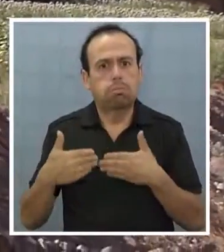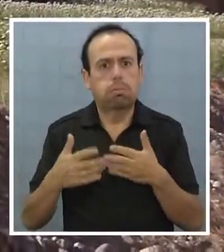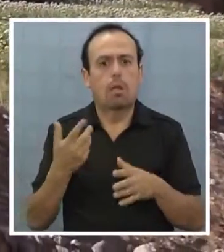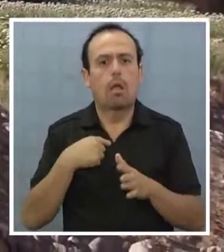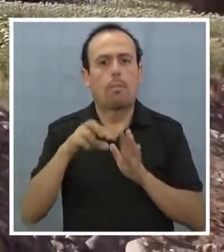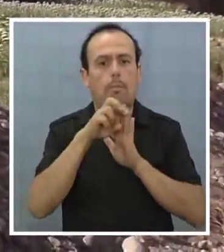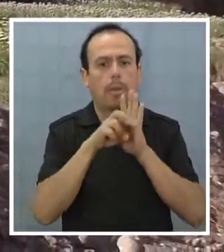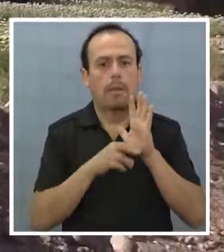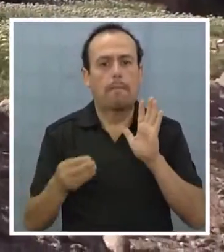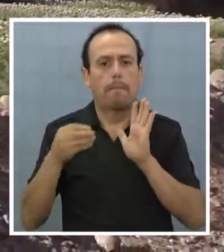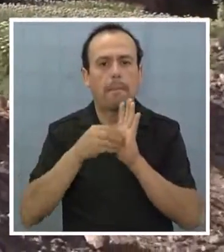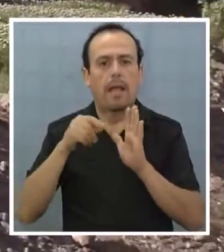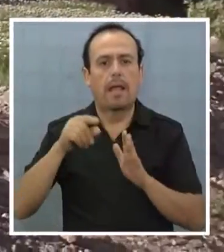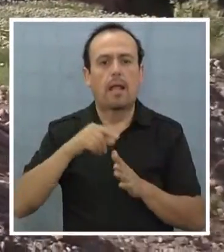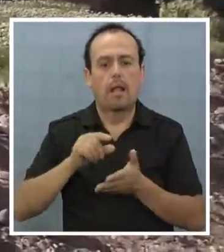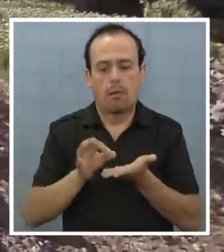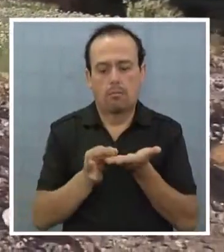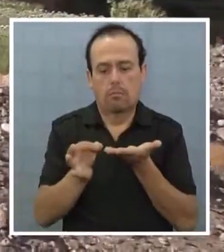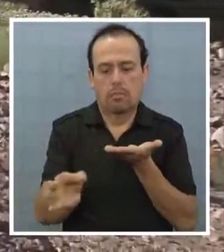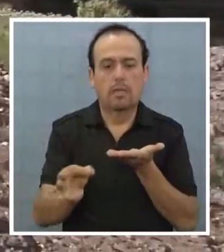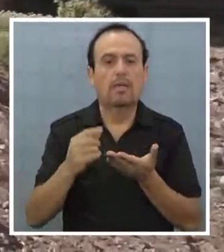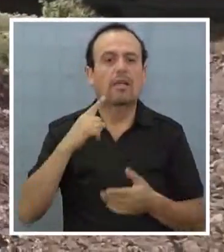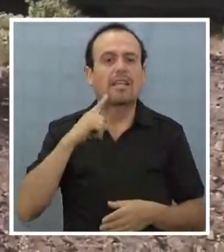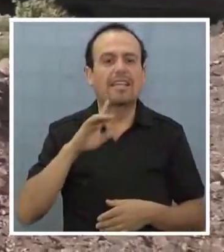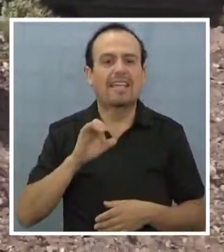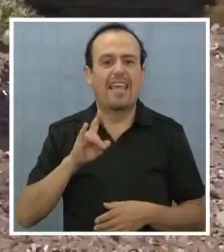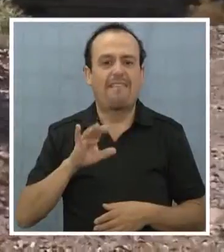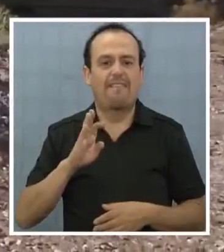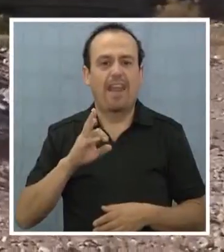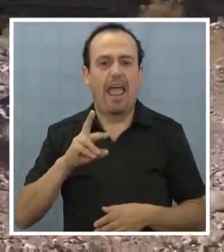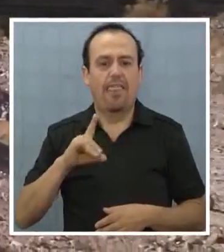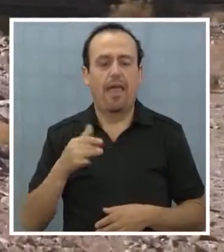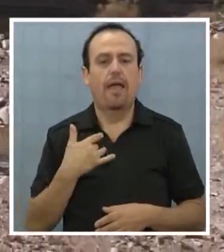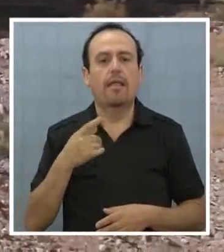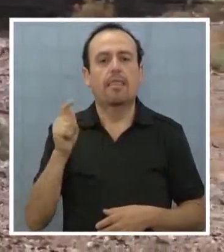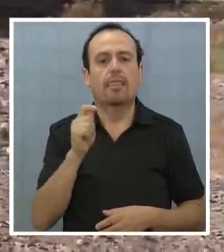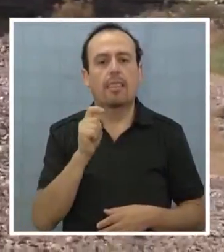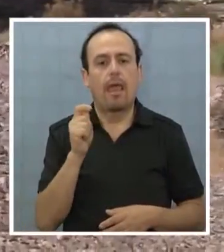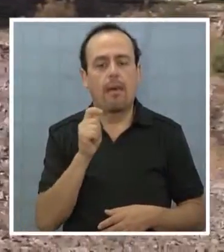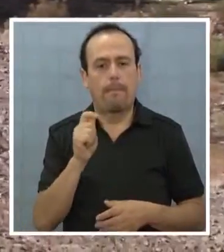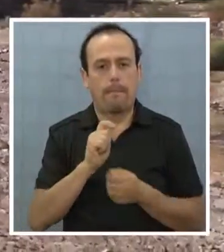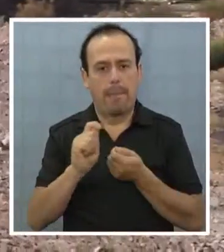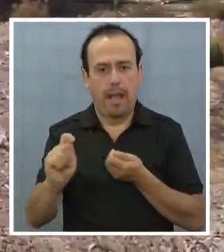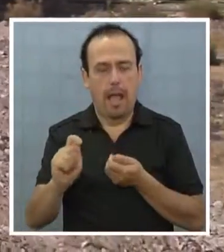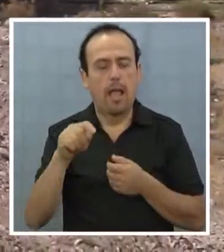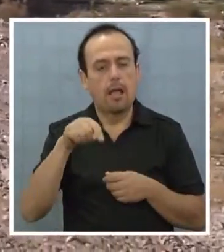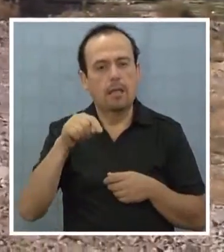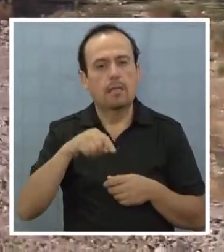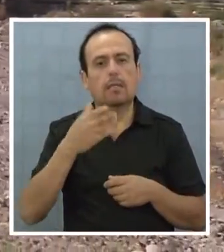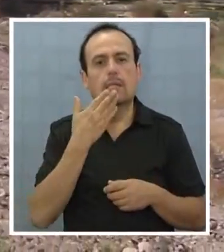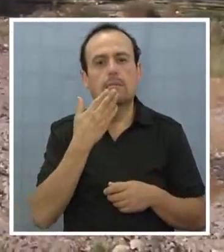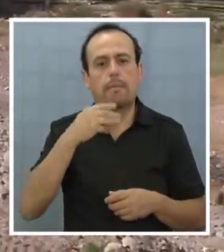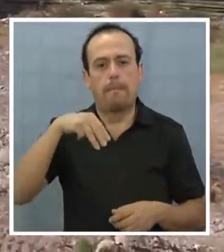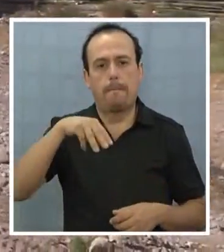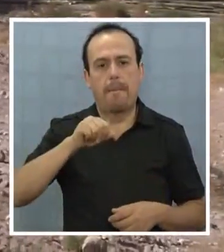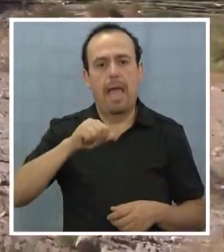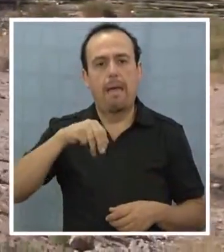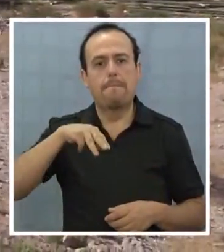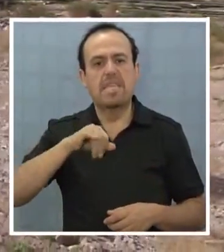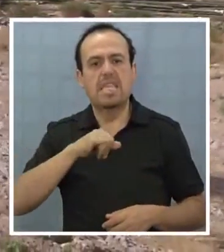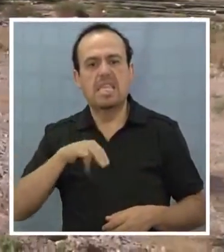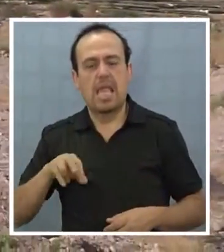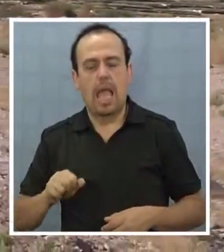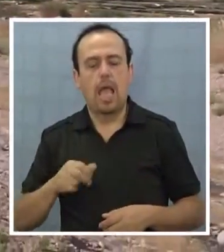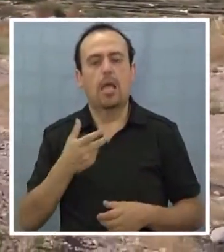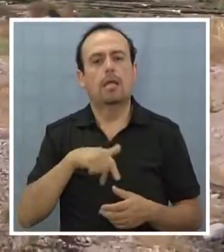proyectos en la quebrada de Tarapacá y en Camiña. Mire, esta es la tercera propuesta que tenemos ya para un embalse en la región. Y en ninguna